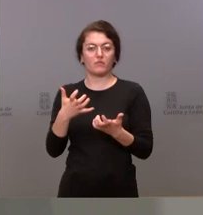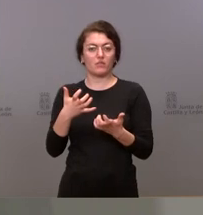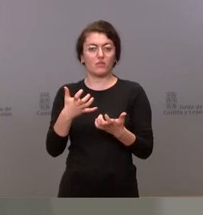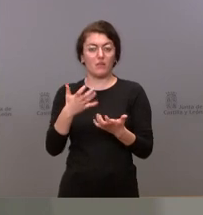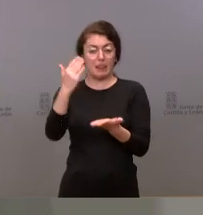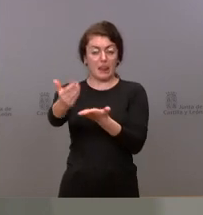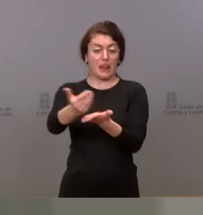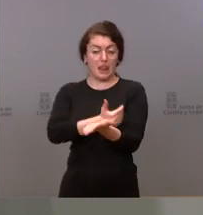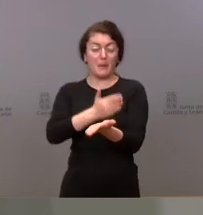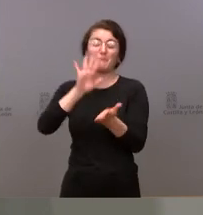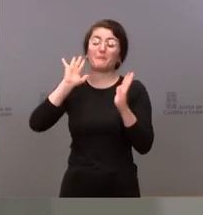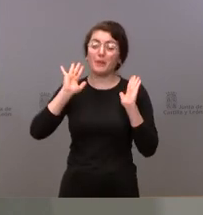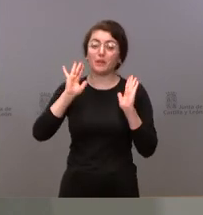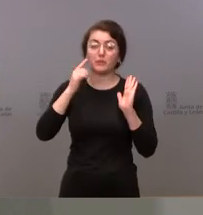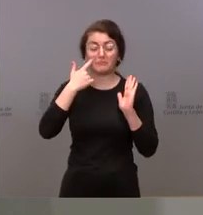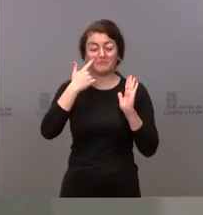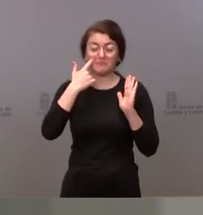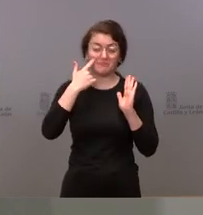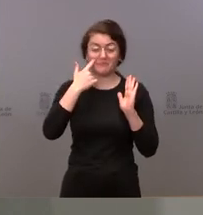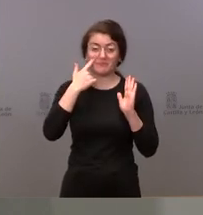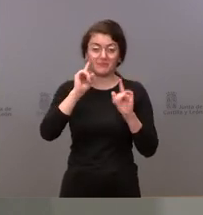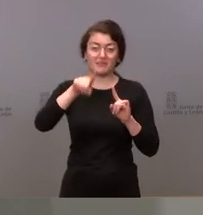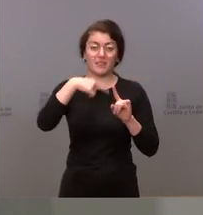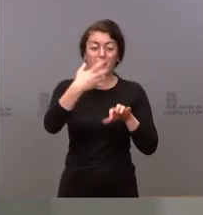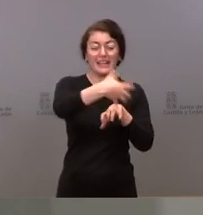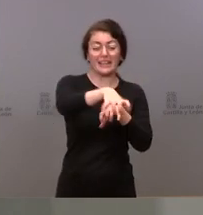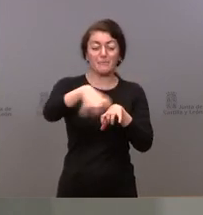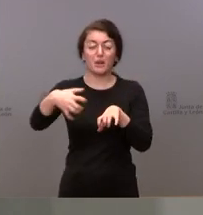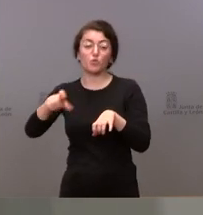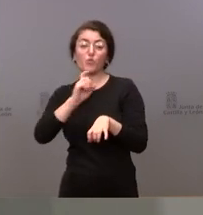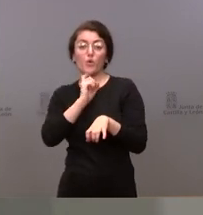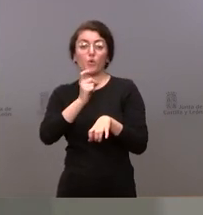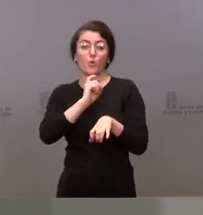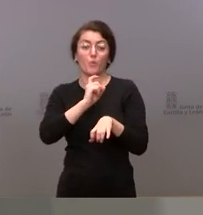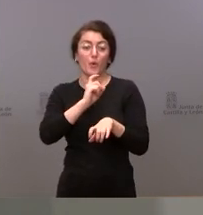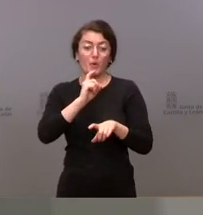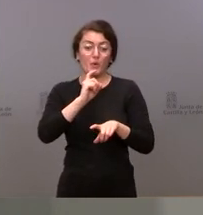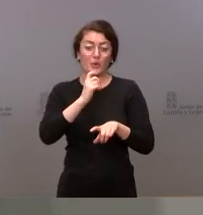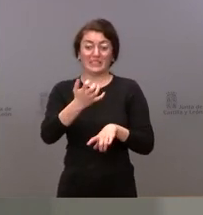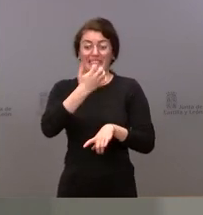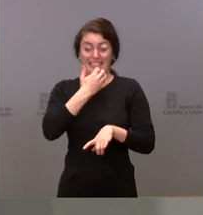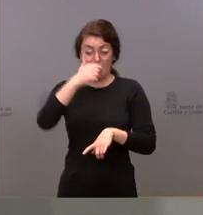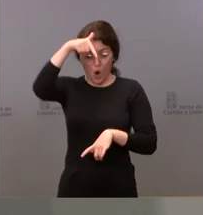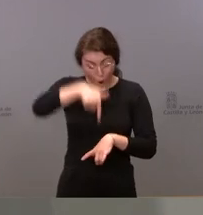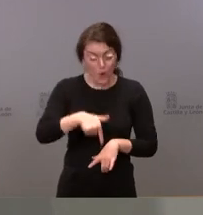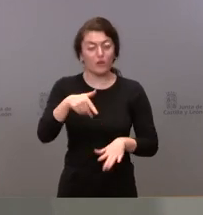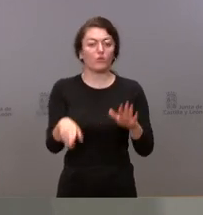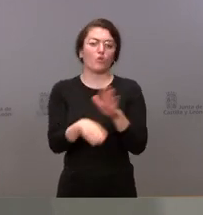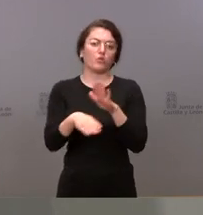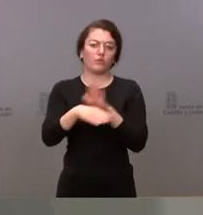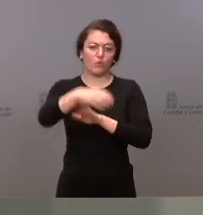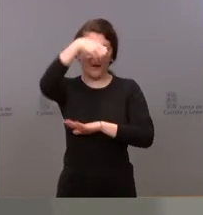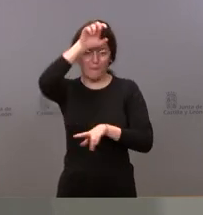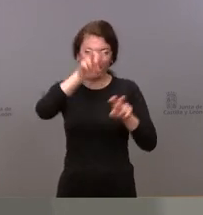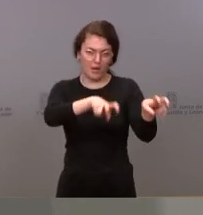fondos pero desgraciadamente el criterio esencial de reparto es en función de los que hoy todavía tienen esta actividad en la medida en que España